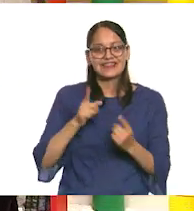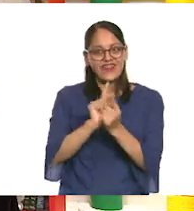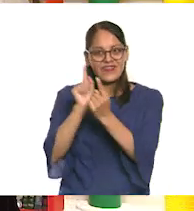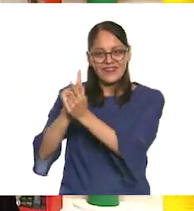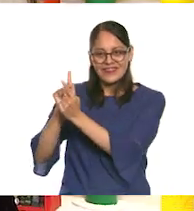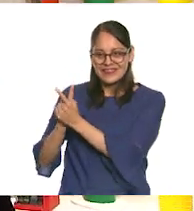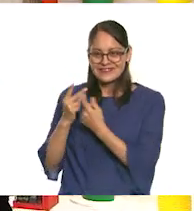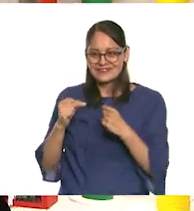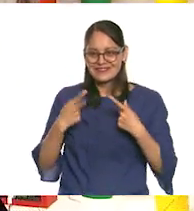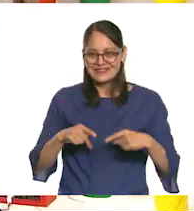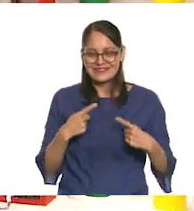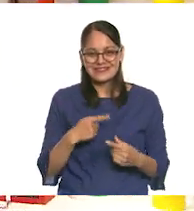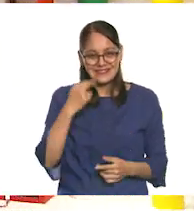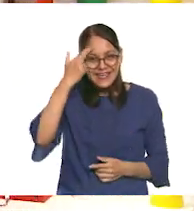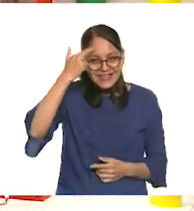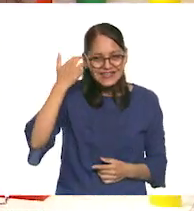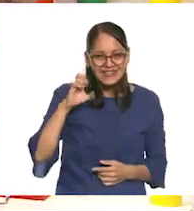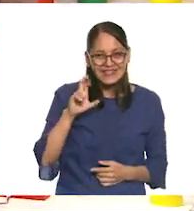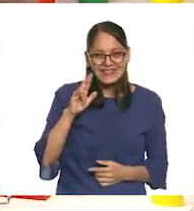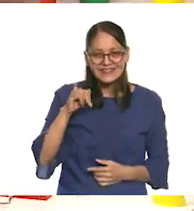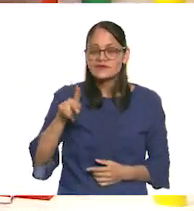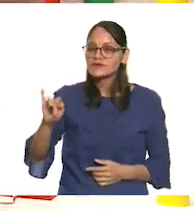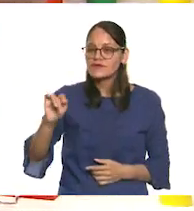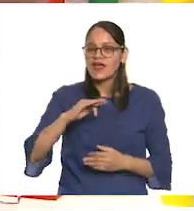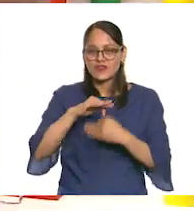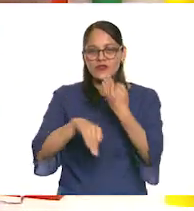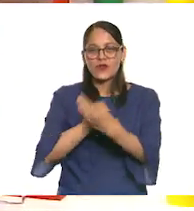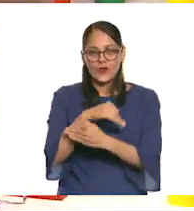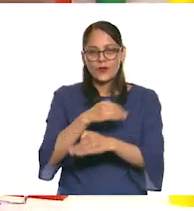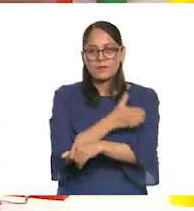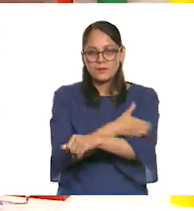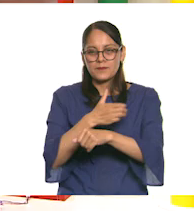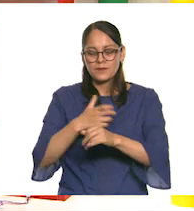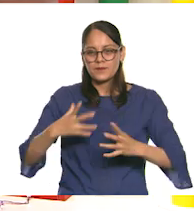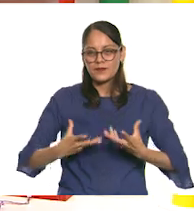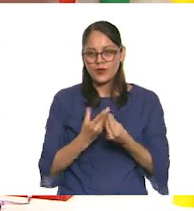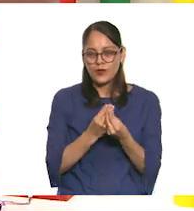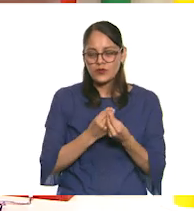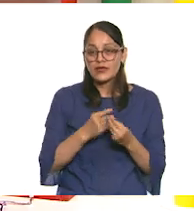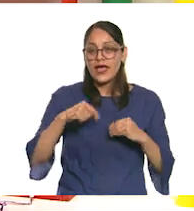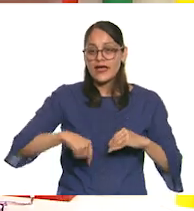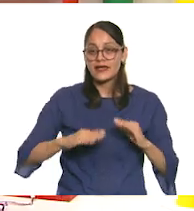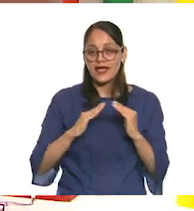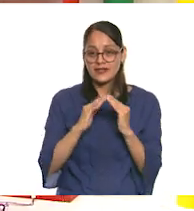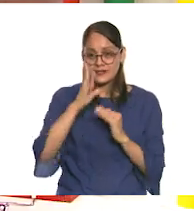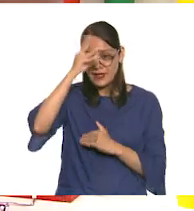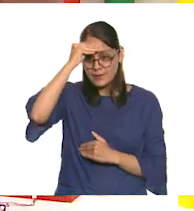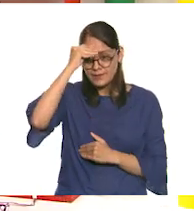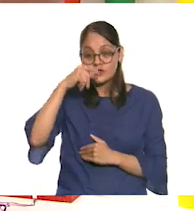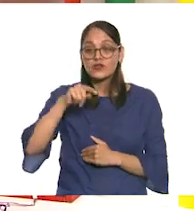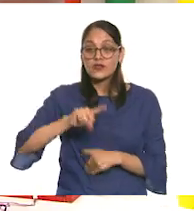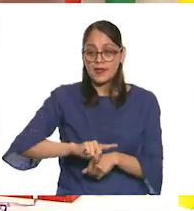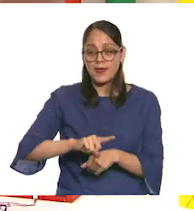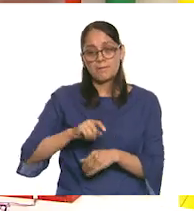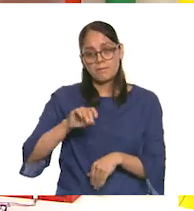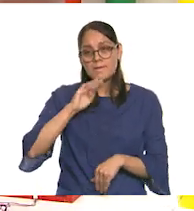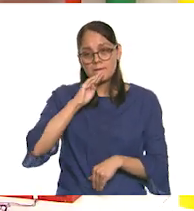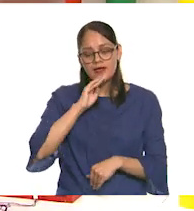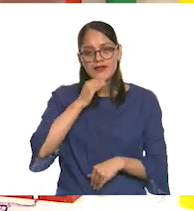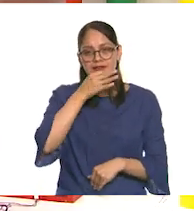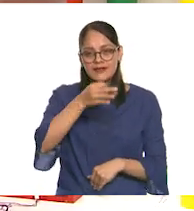Sí. ¿Verdad, Erick? Que te encontraste a todo mundo en el camino. Y todos mis compañeros que colaboran en Aprende en Casa, que también están celebrando a sus mamás.